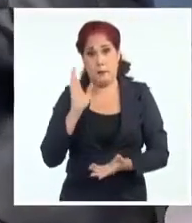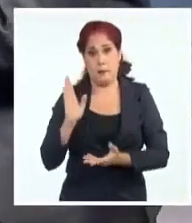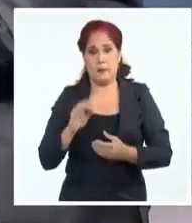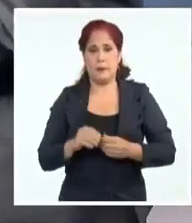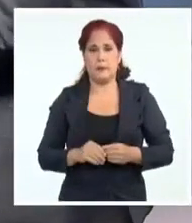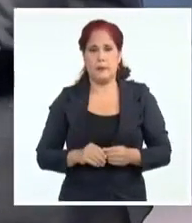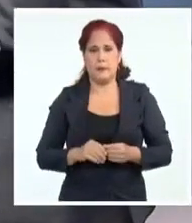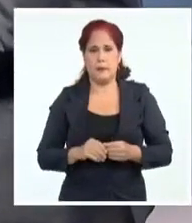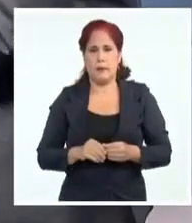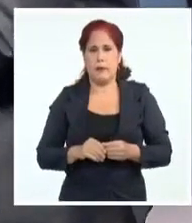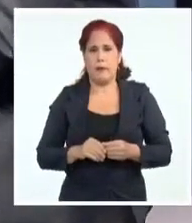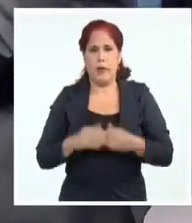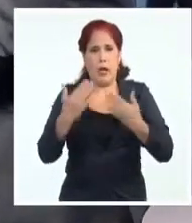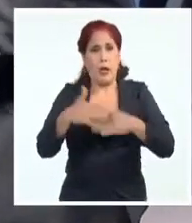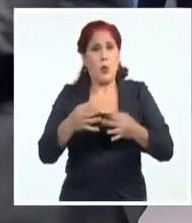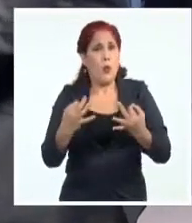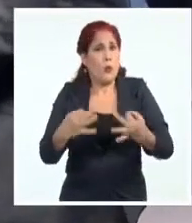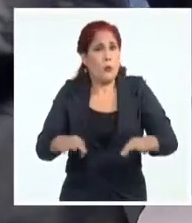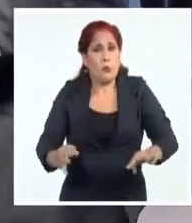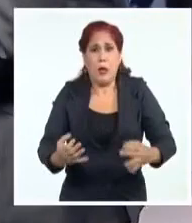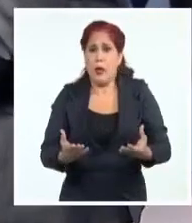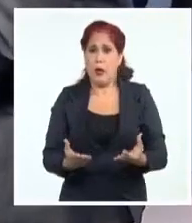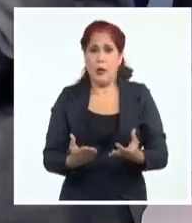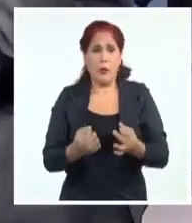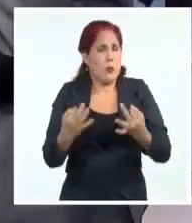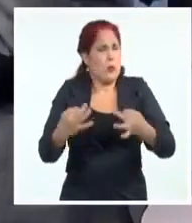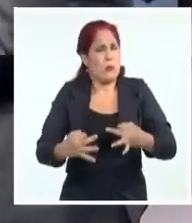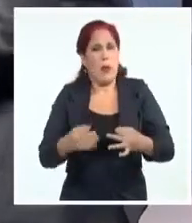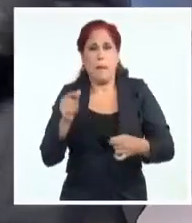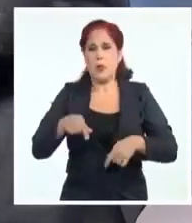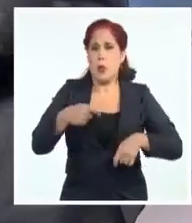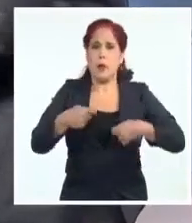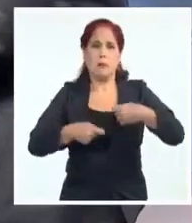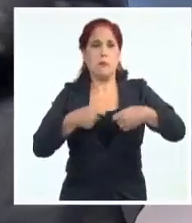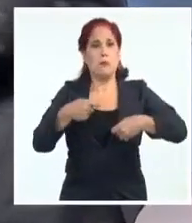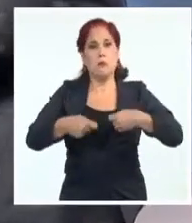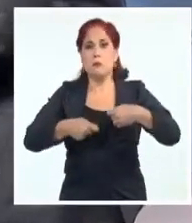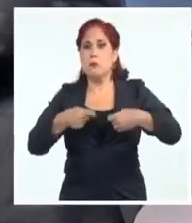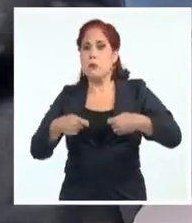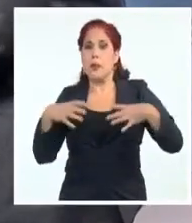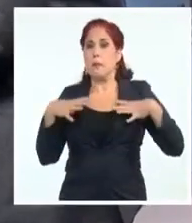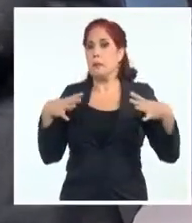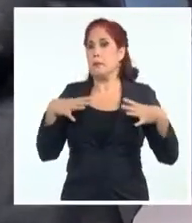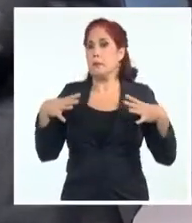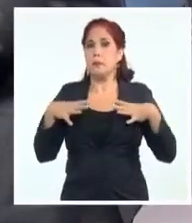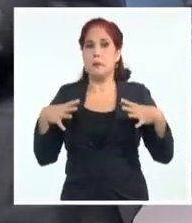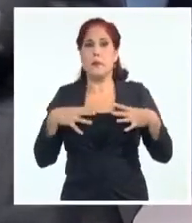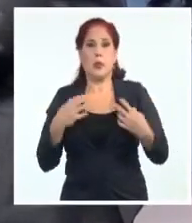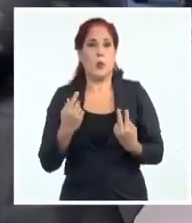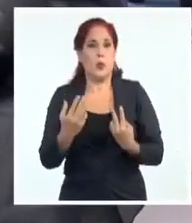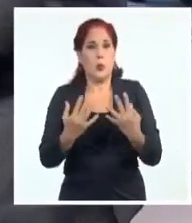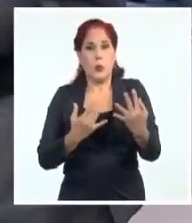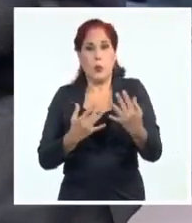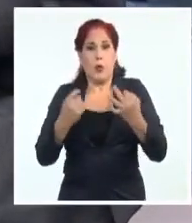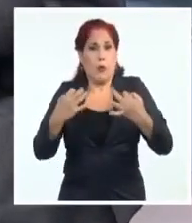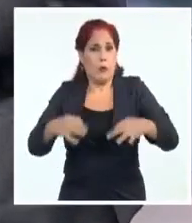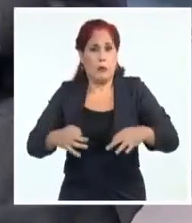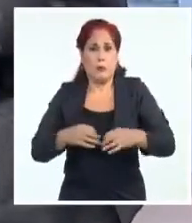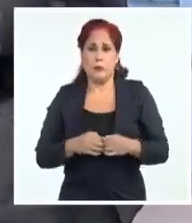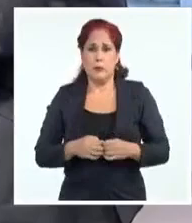Aquí tenemos las imágenes, igualmente, de algunas de las calles y avenidas santaclareñas.